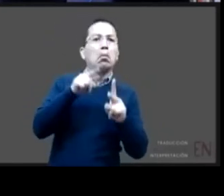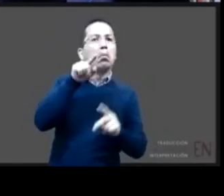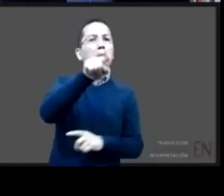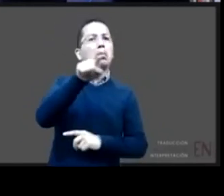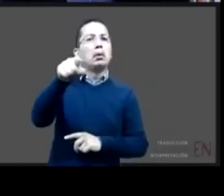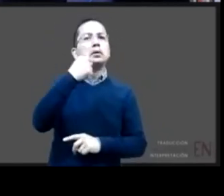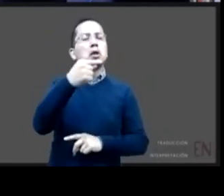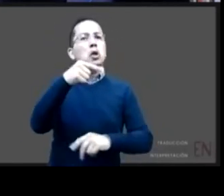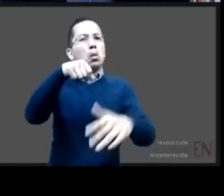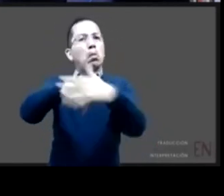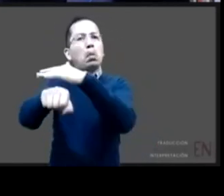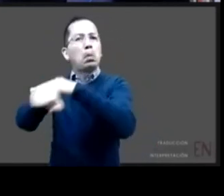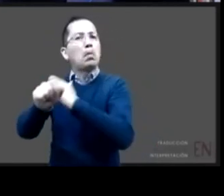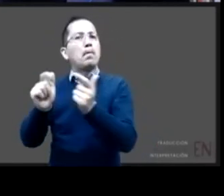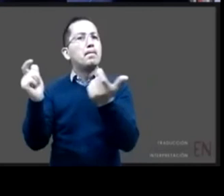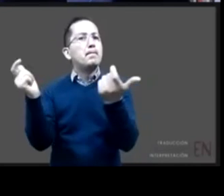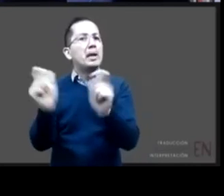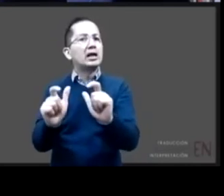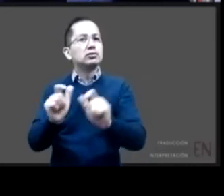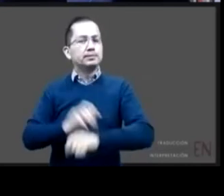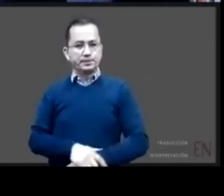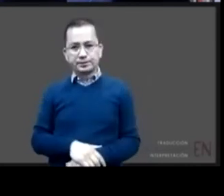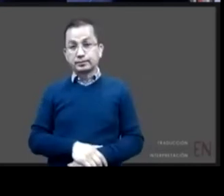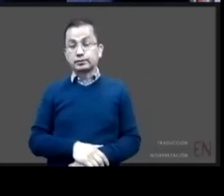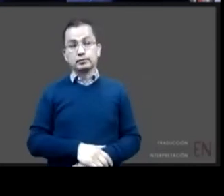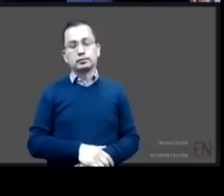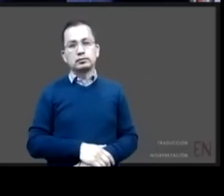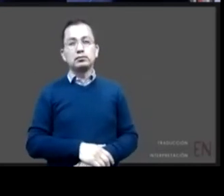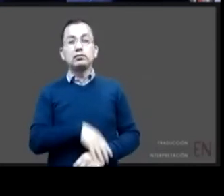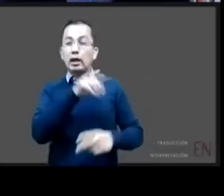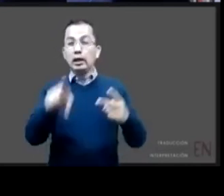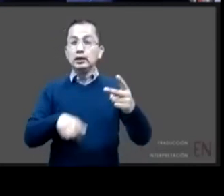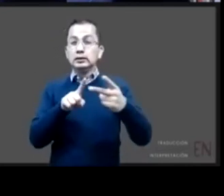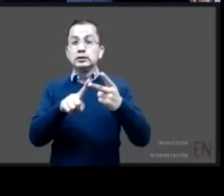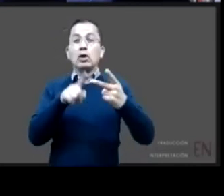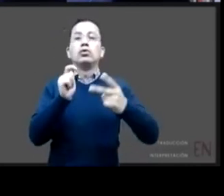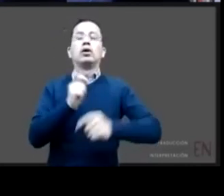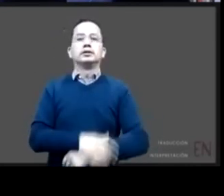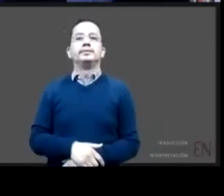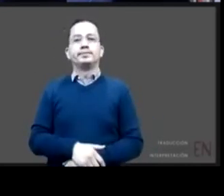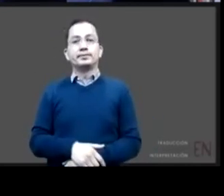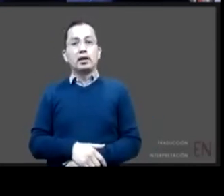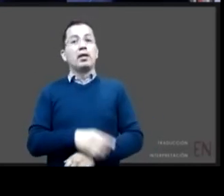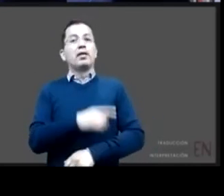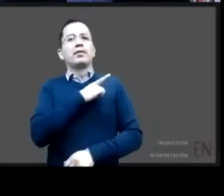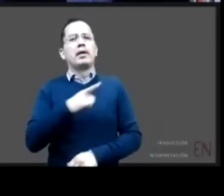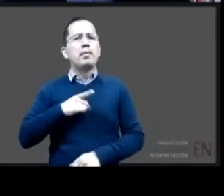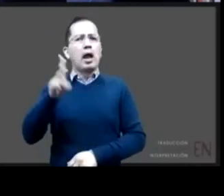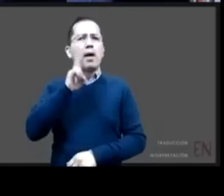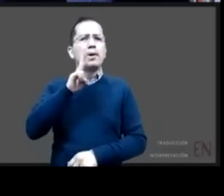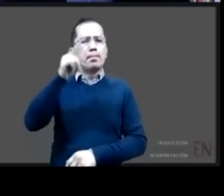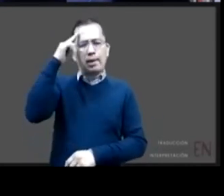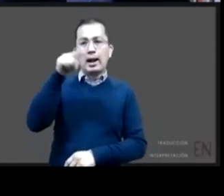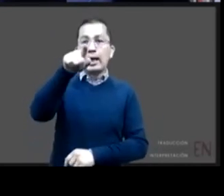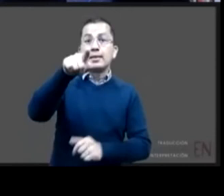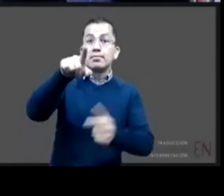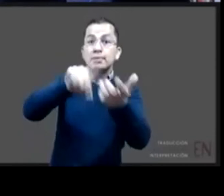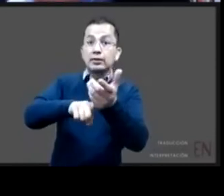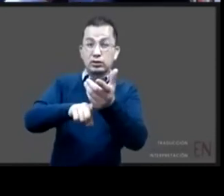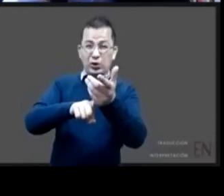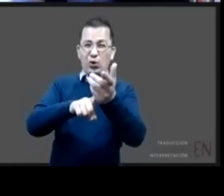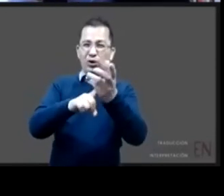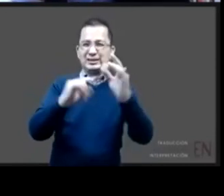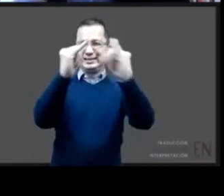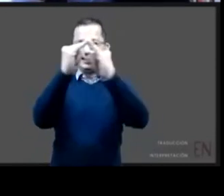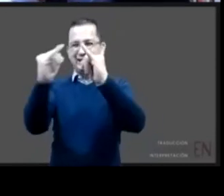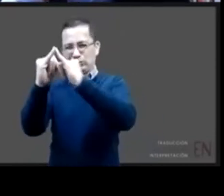generar modelos de seguimiento para la desinstitucionalización de niños es decir aquellos niños